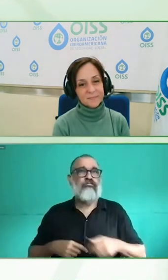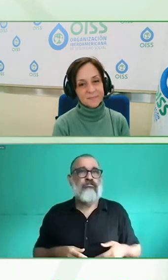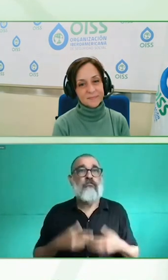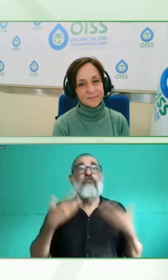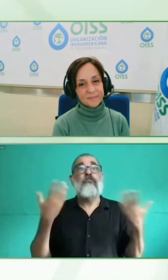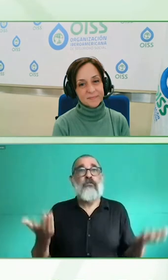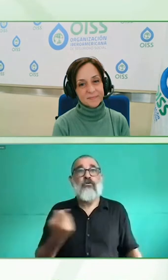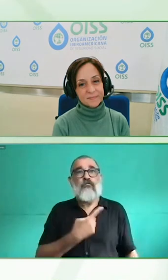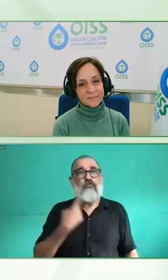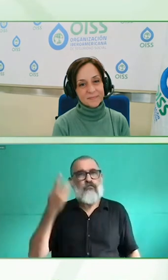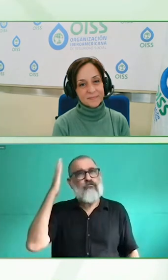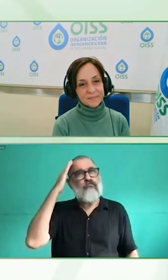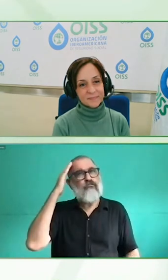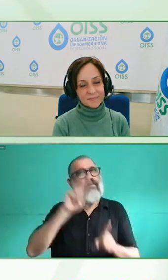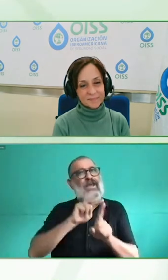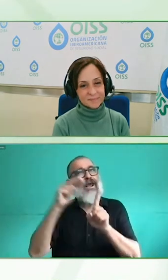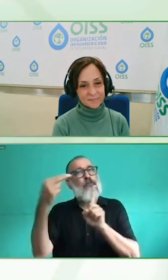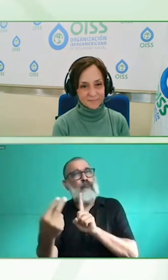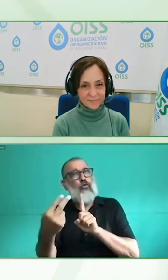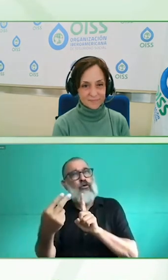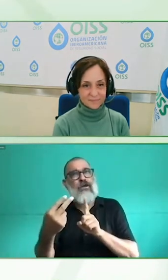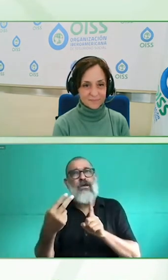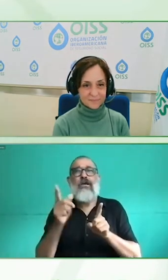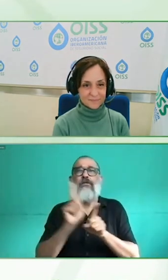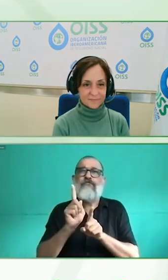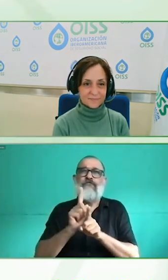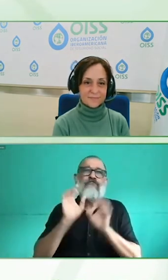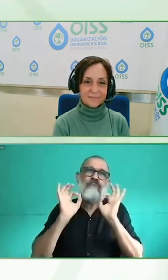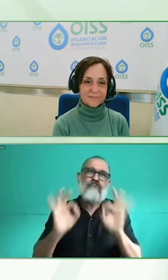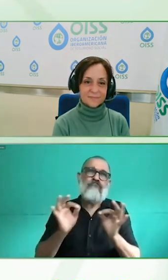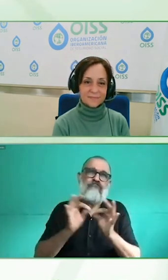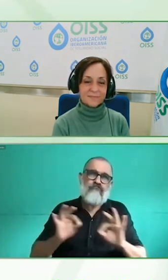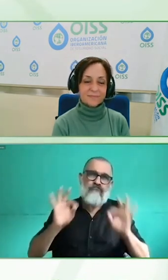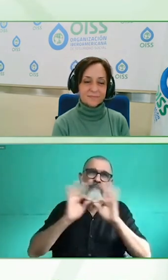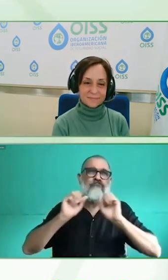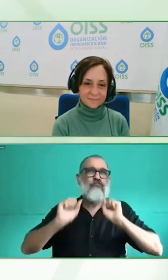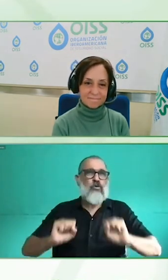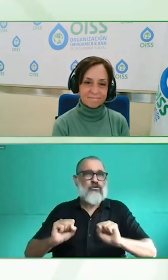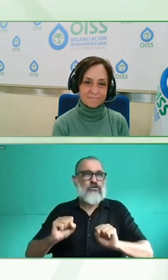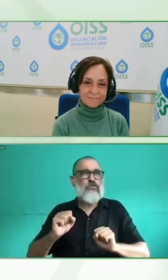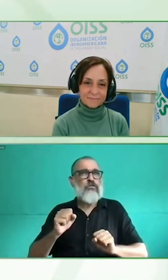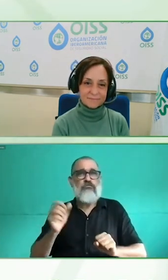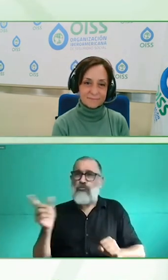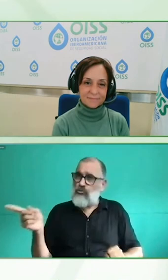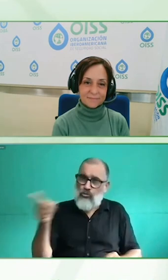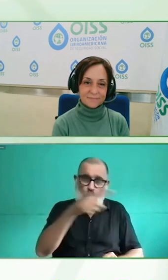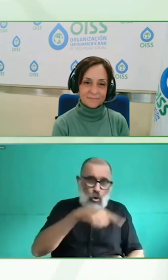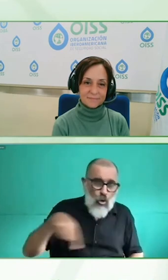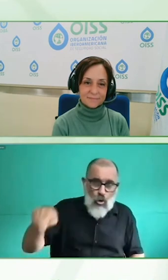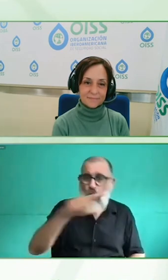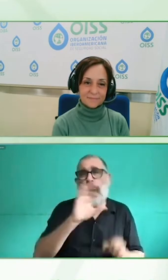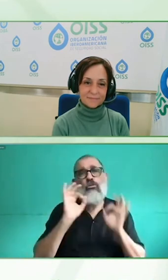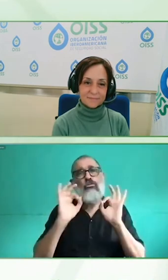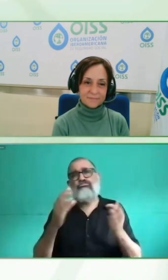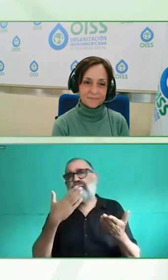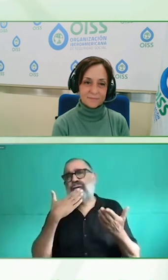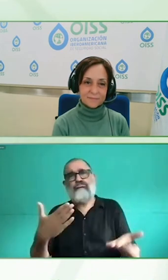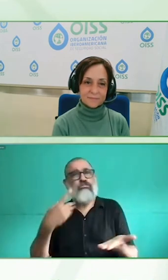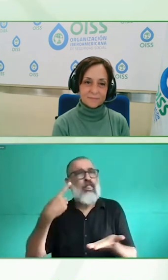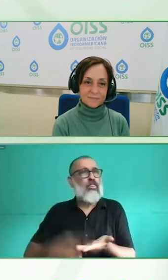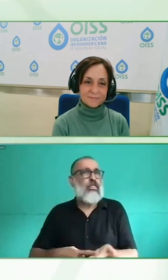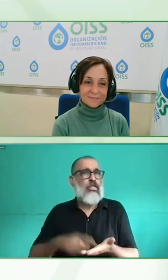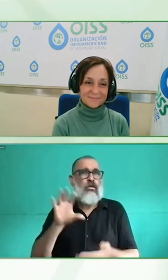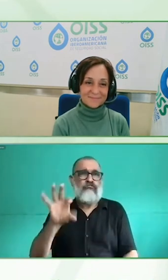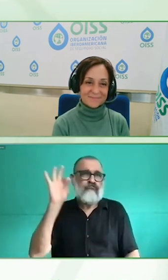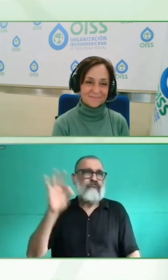Excelente, Durne. Creo que hay que apagarlo. Eso. ¿Ahí me escuchan? Sí. No, excelente, Durne. Yo doy fe además porque me he quedado en los hoteles